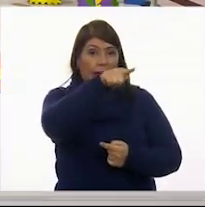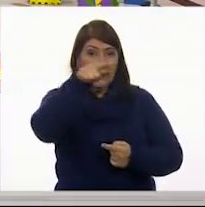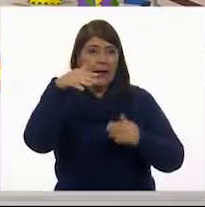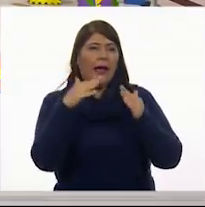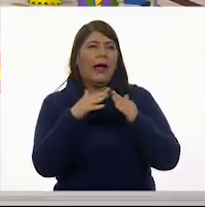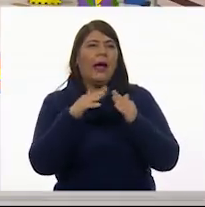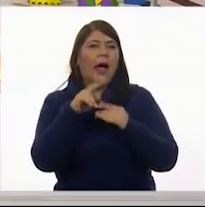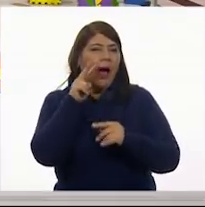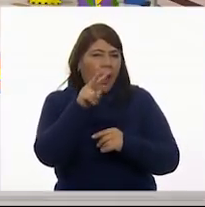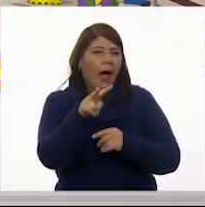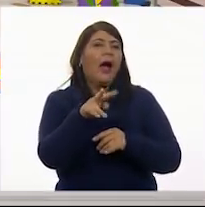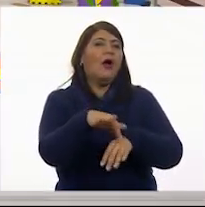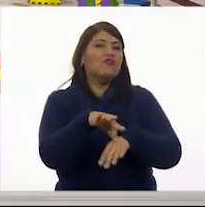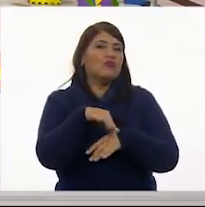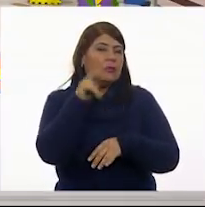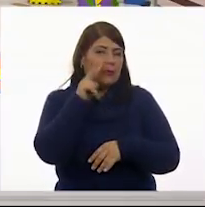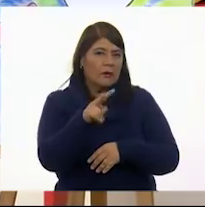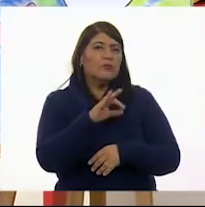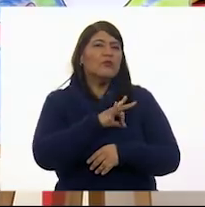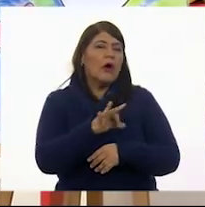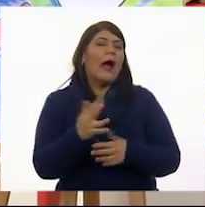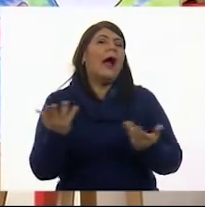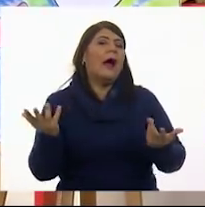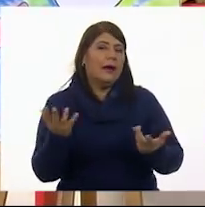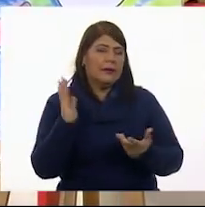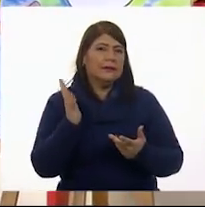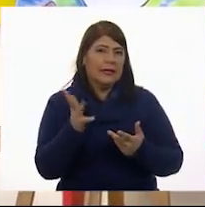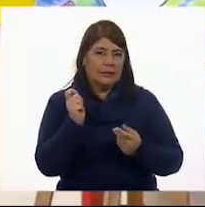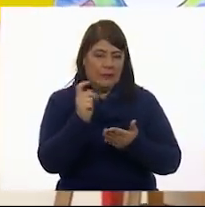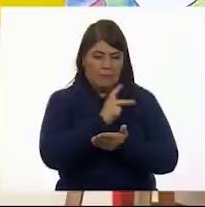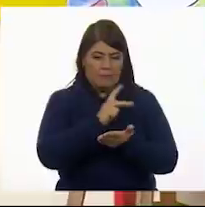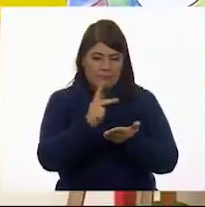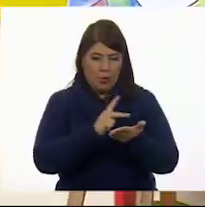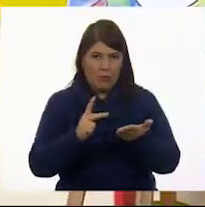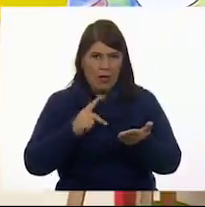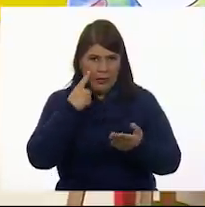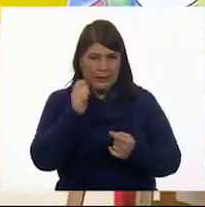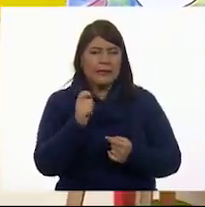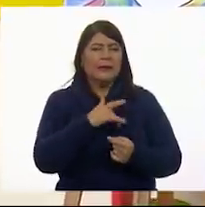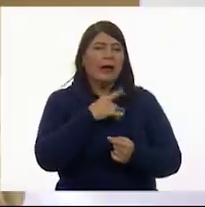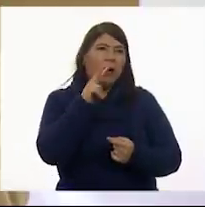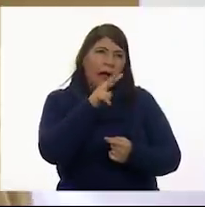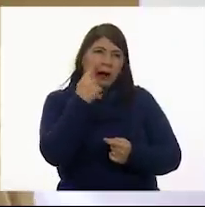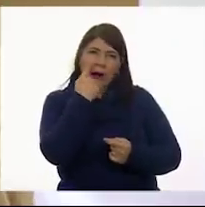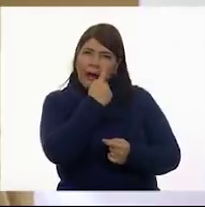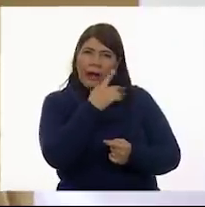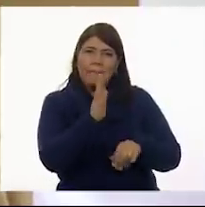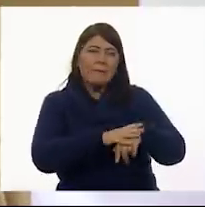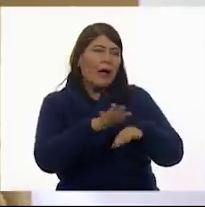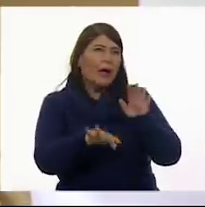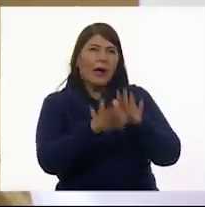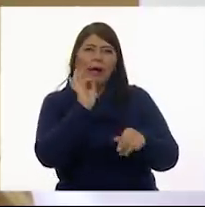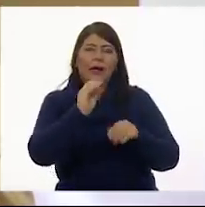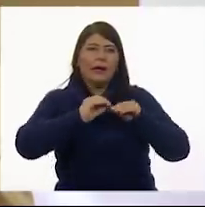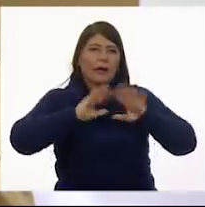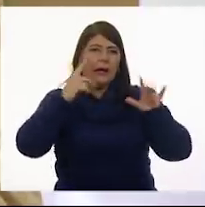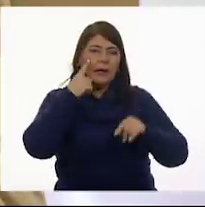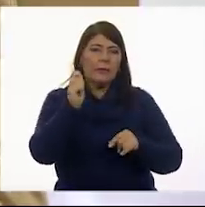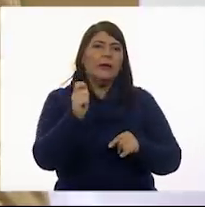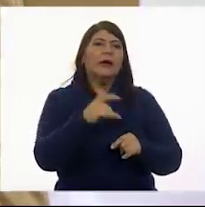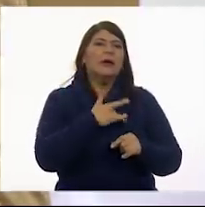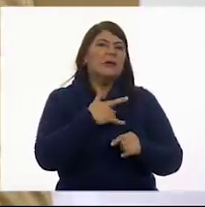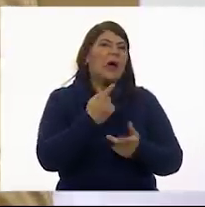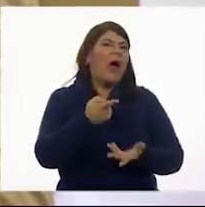poder ver qué es. Ya que lo está haciendo con el plumón, podrán visualizarlo con más claridad y van a poder descifrar el